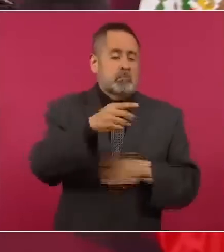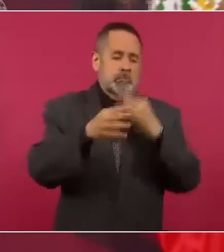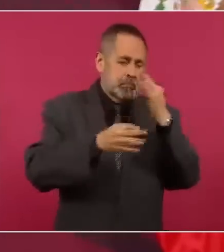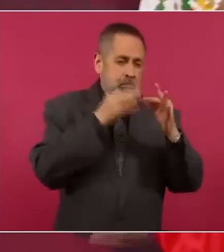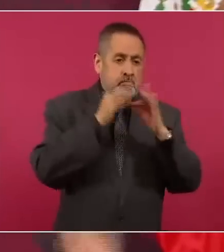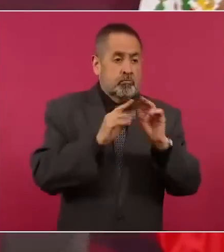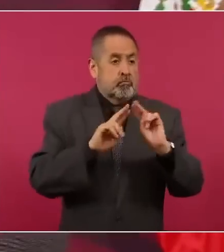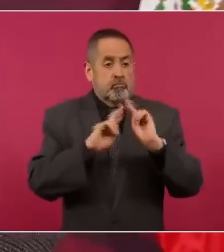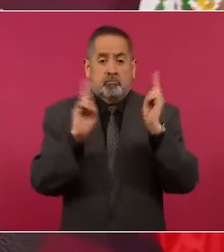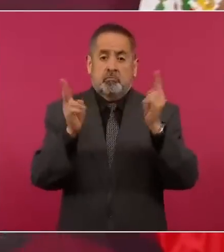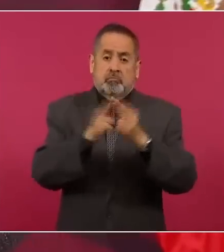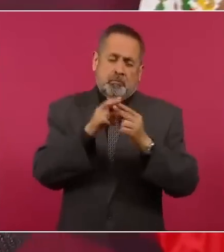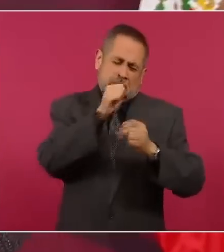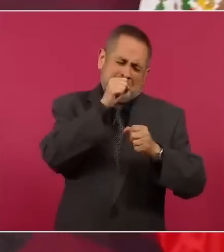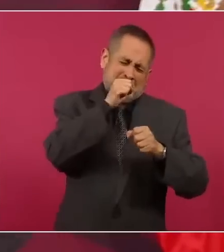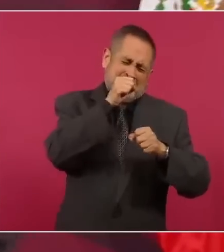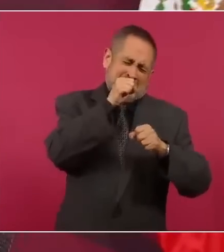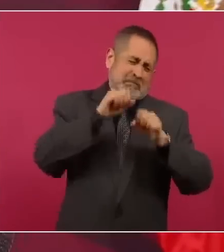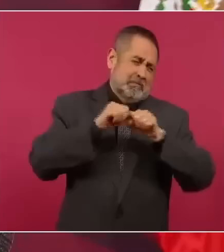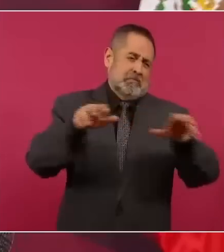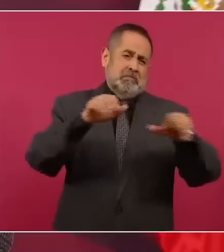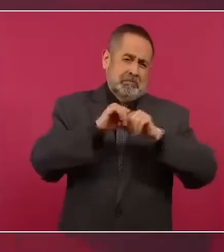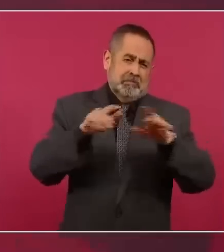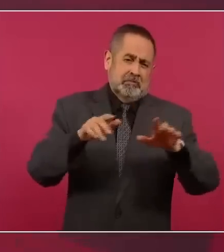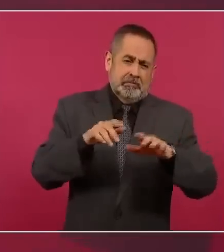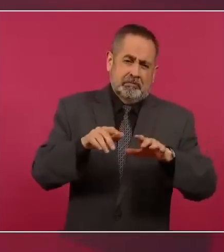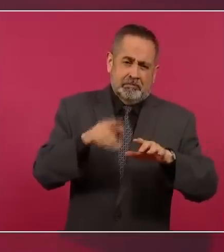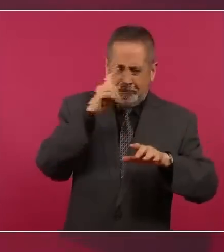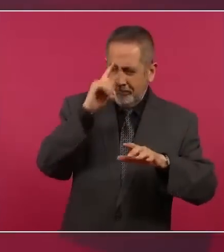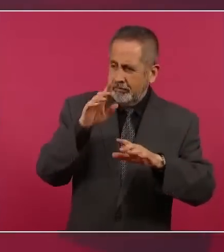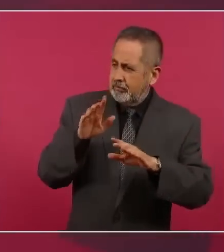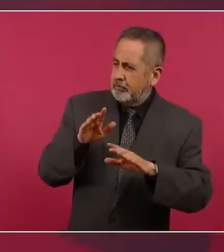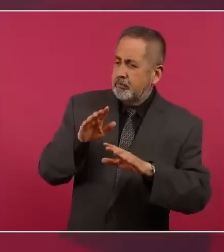unidad de Vamos contra México.